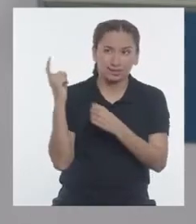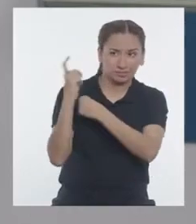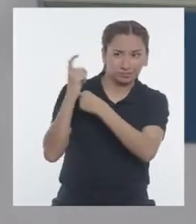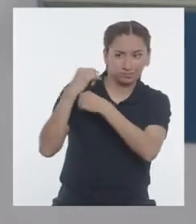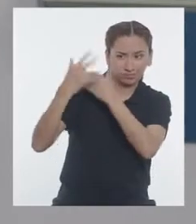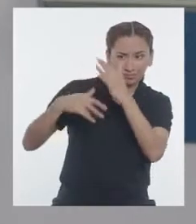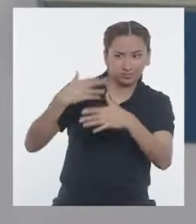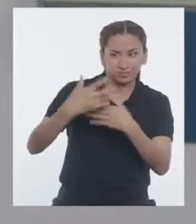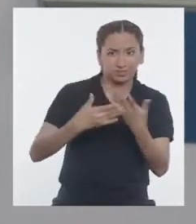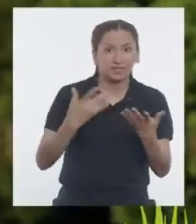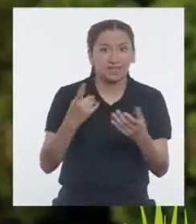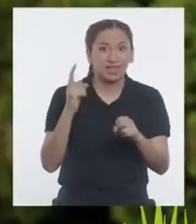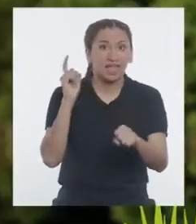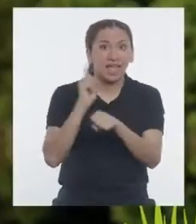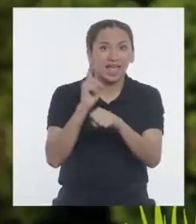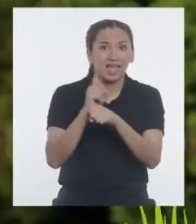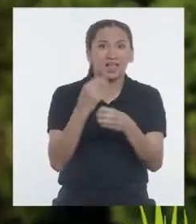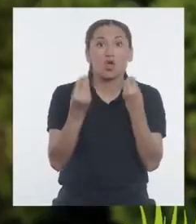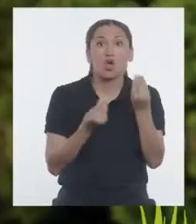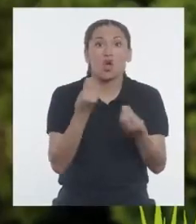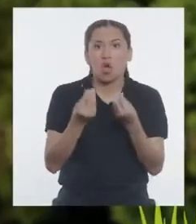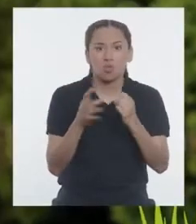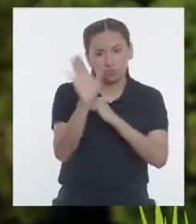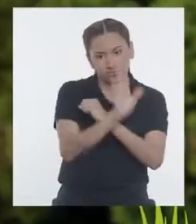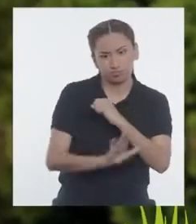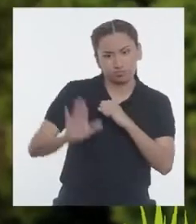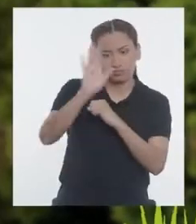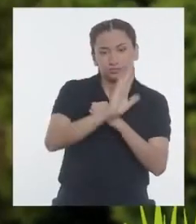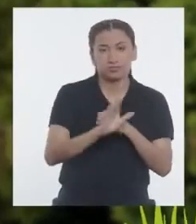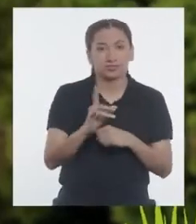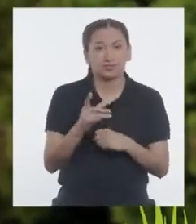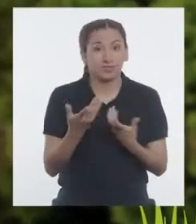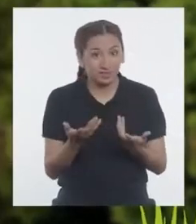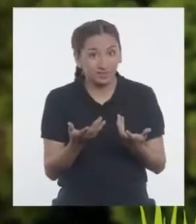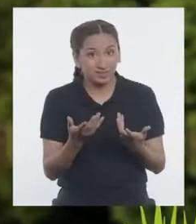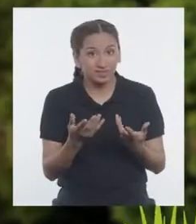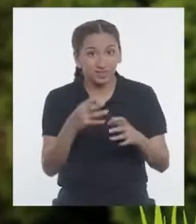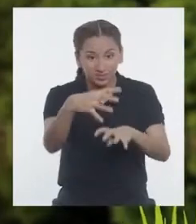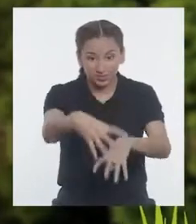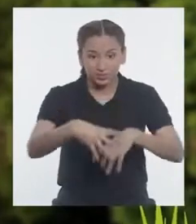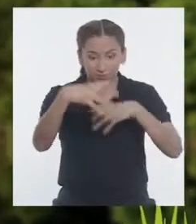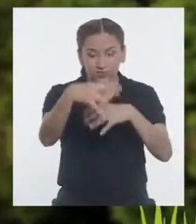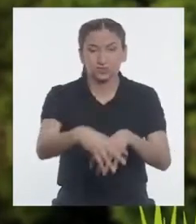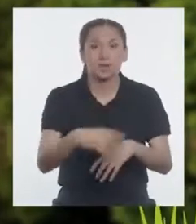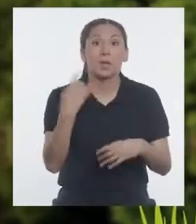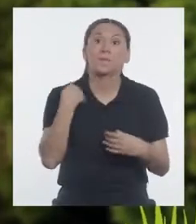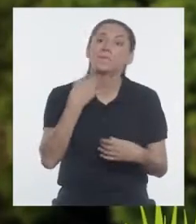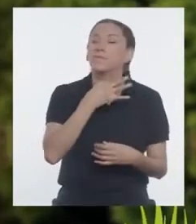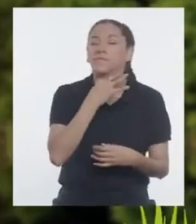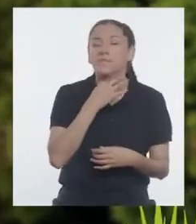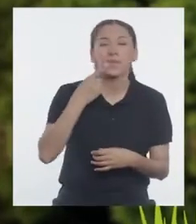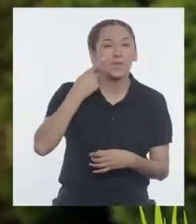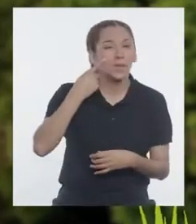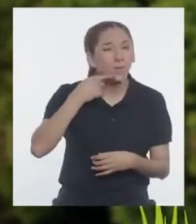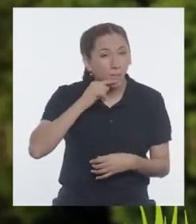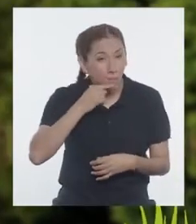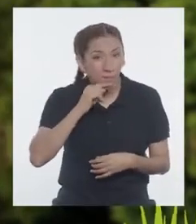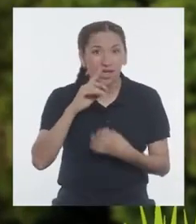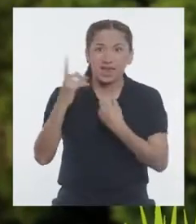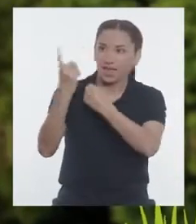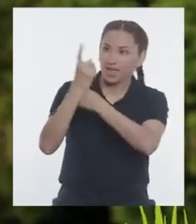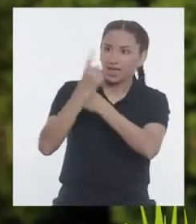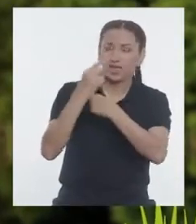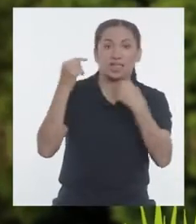biodiversidad. Estaba hablando con mi abuela y me hacía ver que acá en la selva tenemos